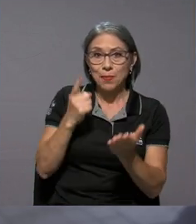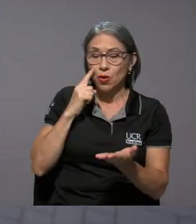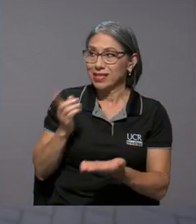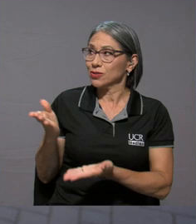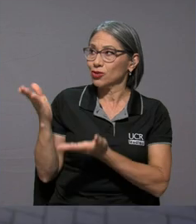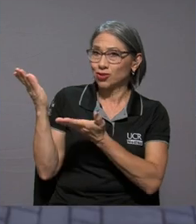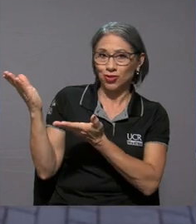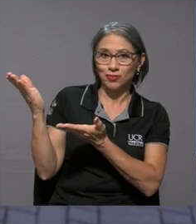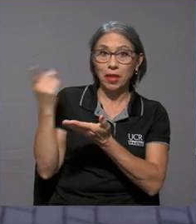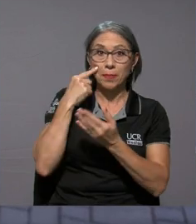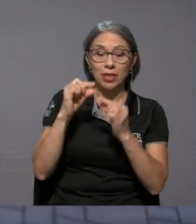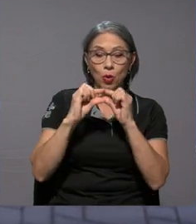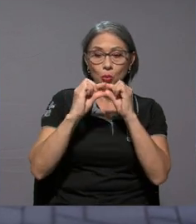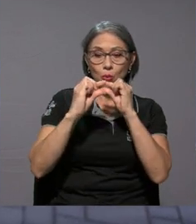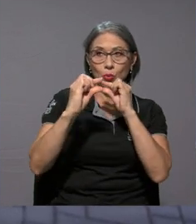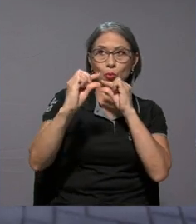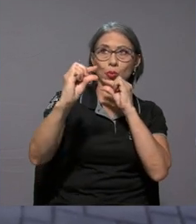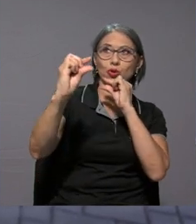aquí la sorbetana.